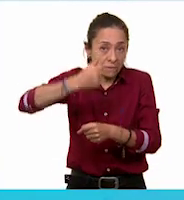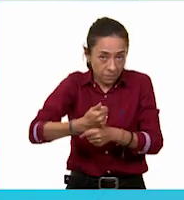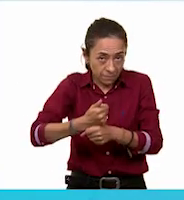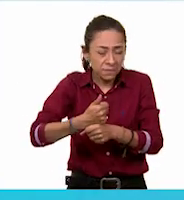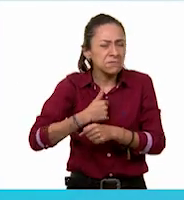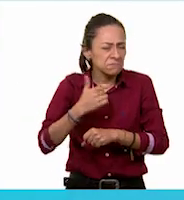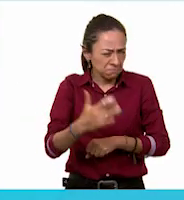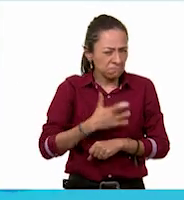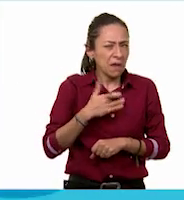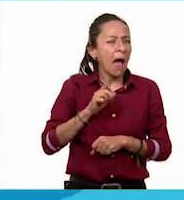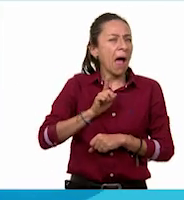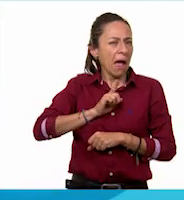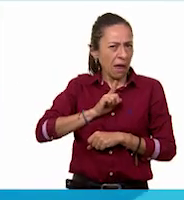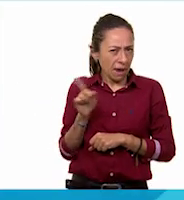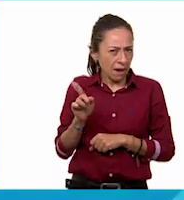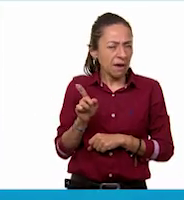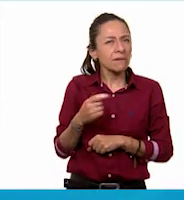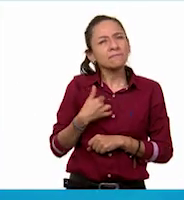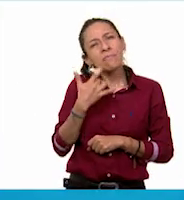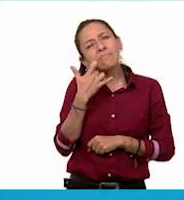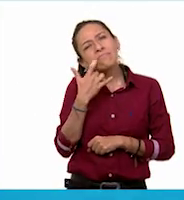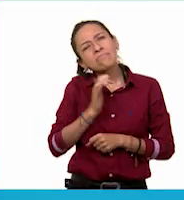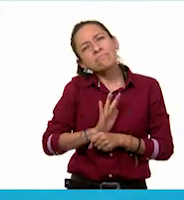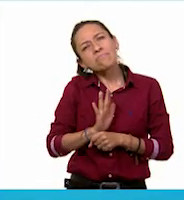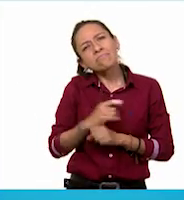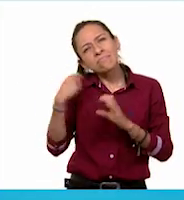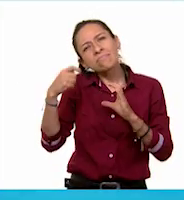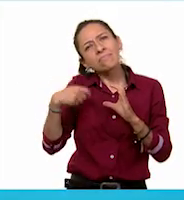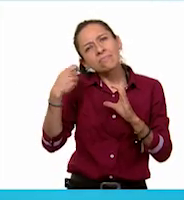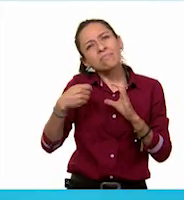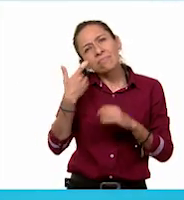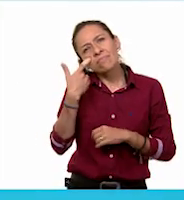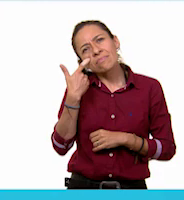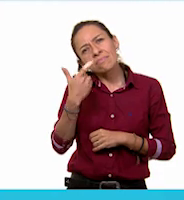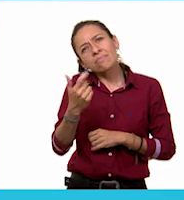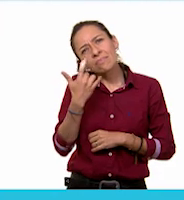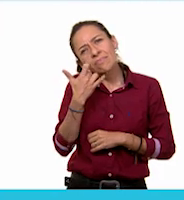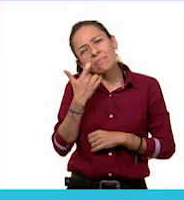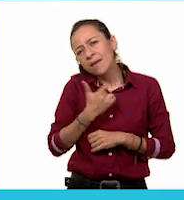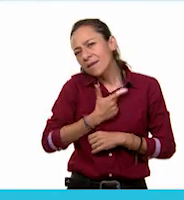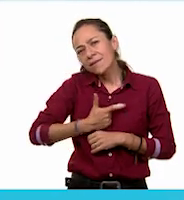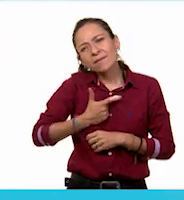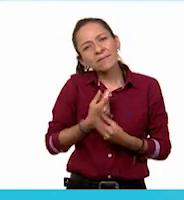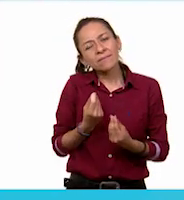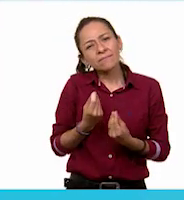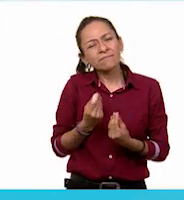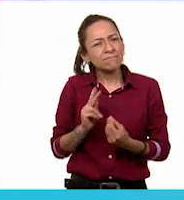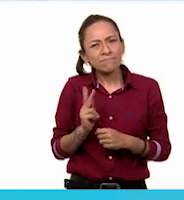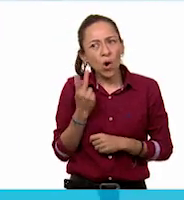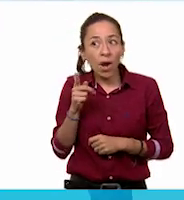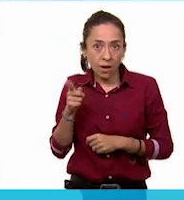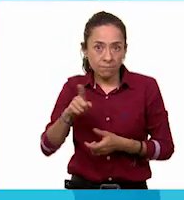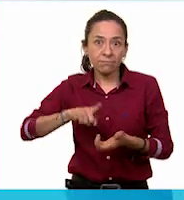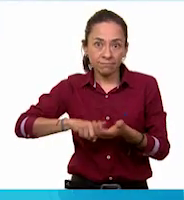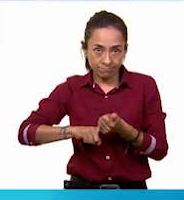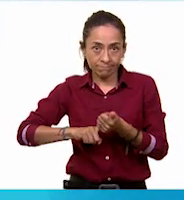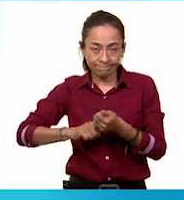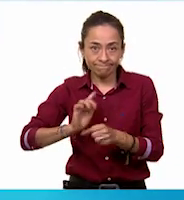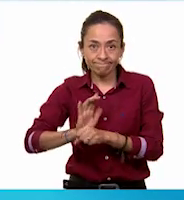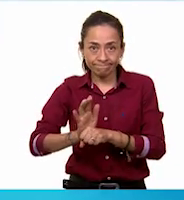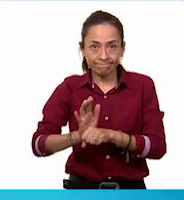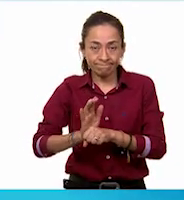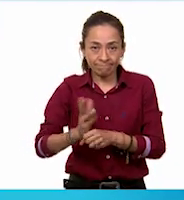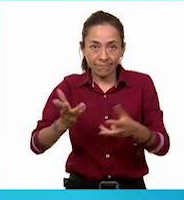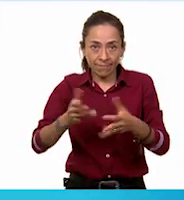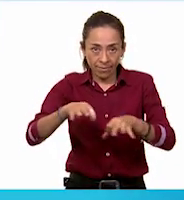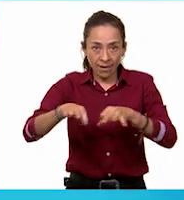ver películas porque él trabajaba en el cine haciendo los